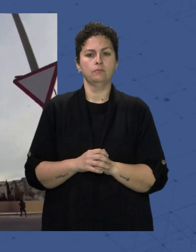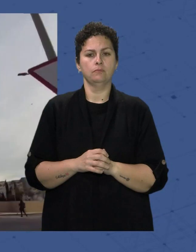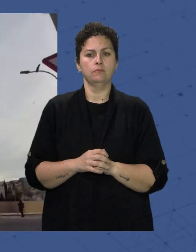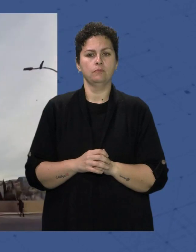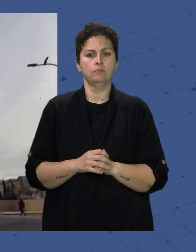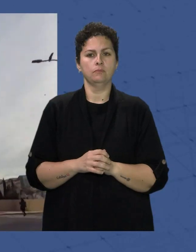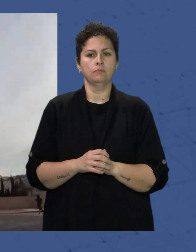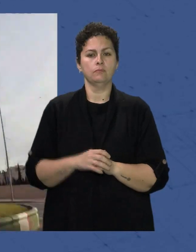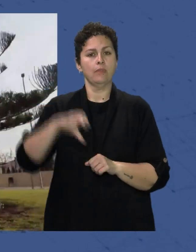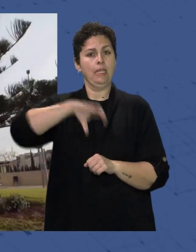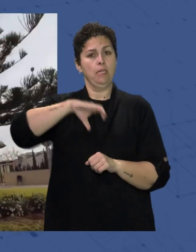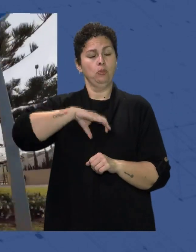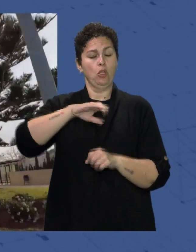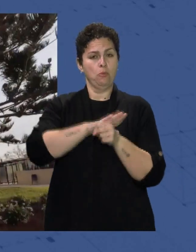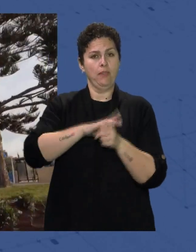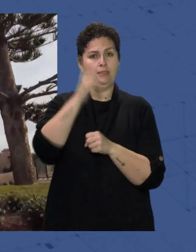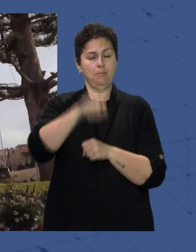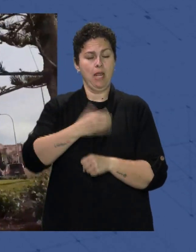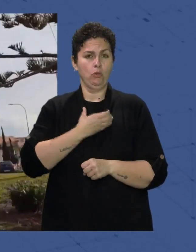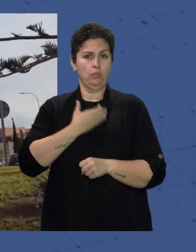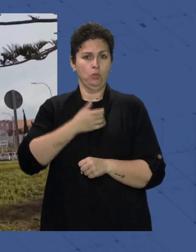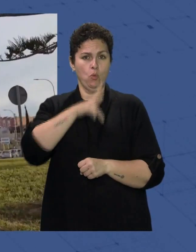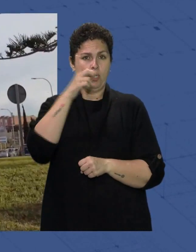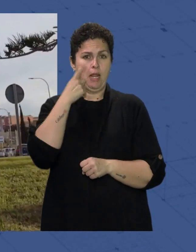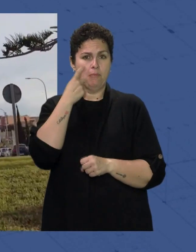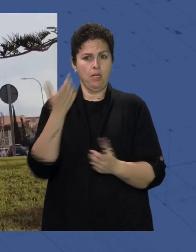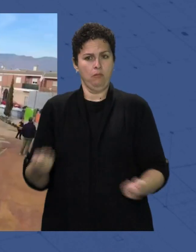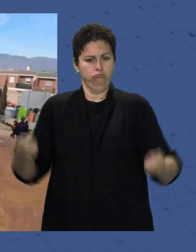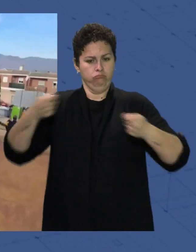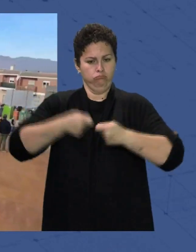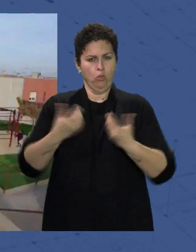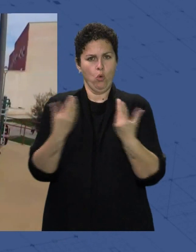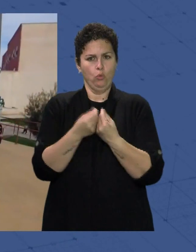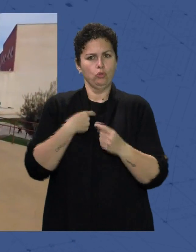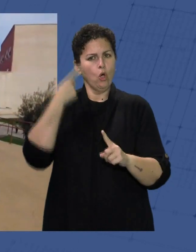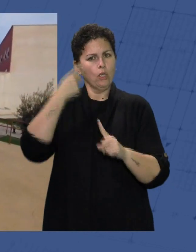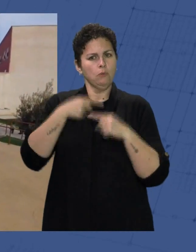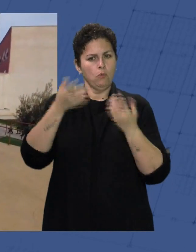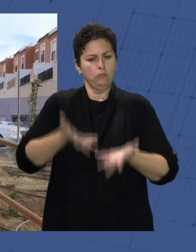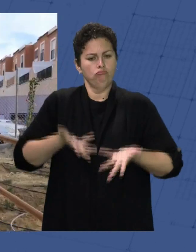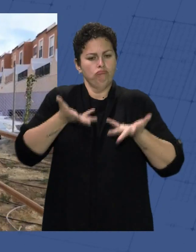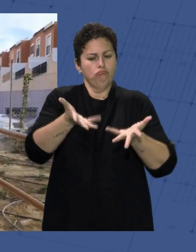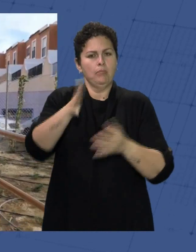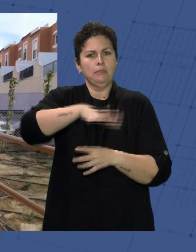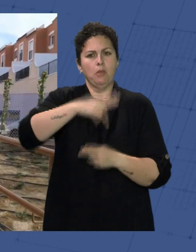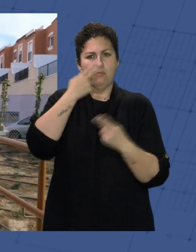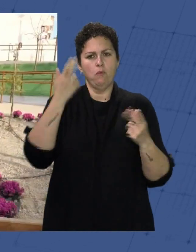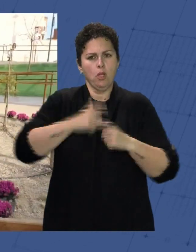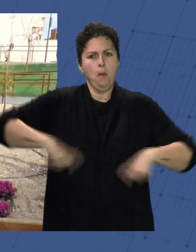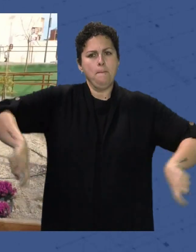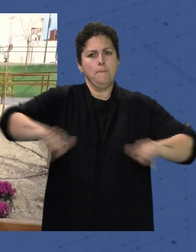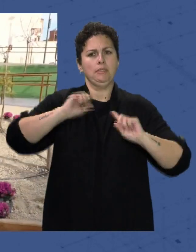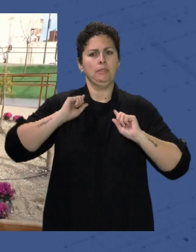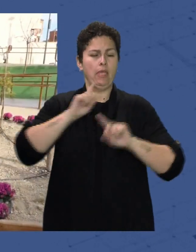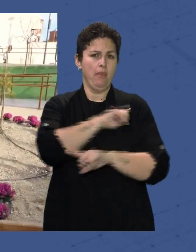La Diputación Provincial Y el Ayuntamiento De Huercal de Almería Vuelven a unir sus fuerzas Para poner a disposición De los vecinos Un nuevo espacio público Con pista deportiva En el